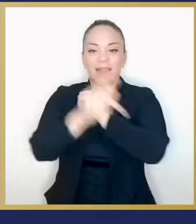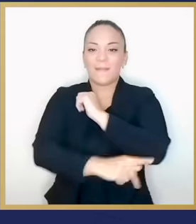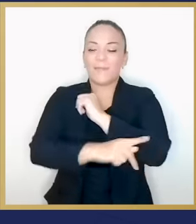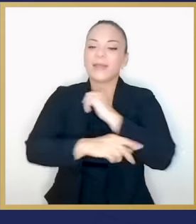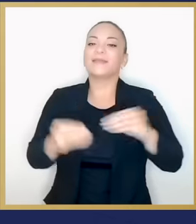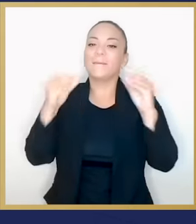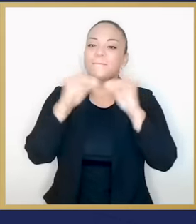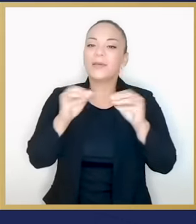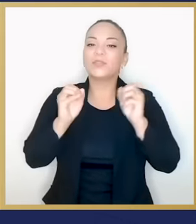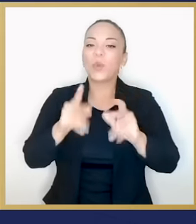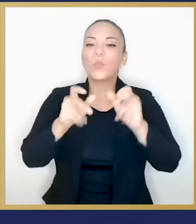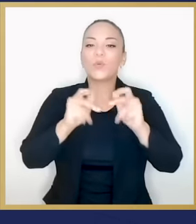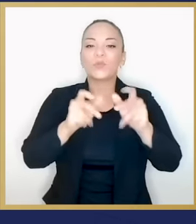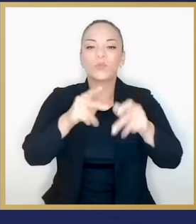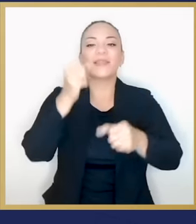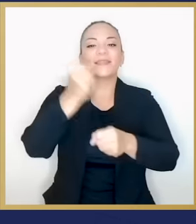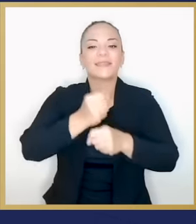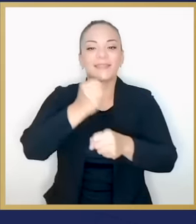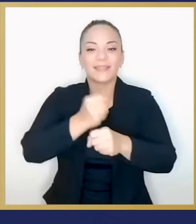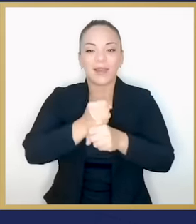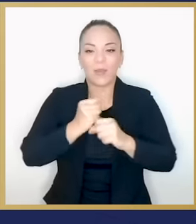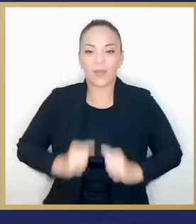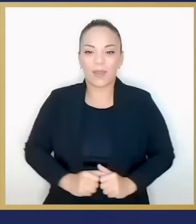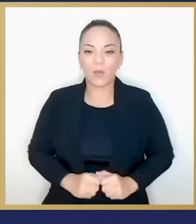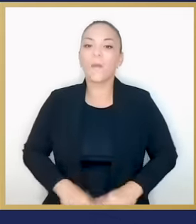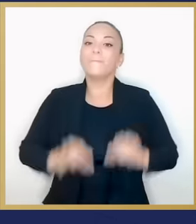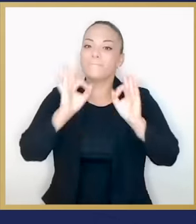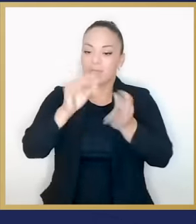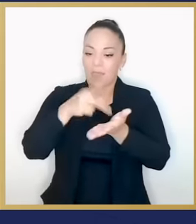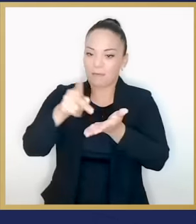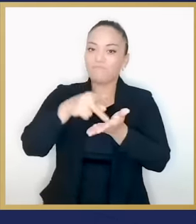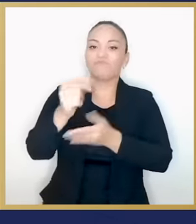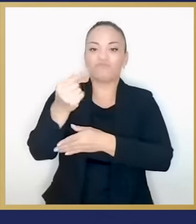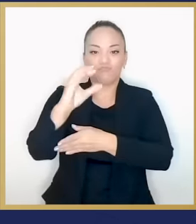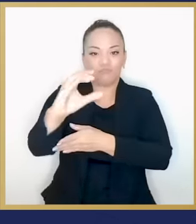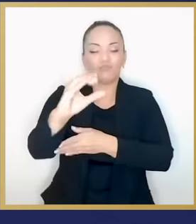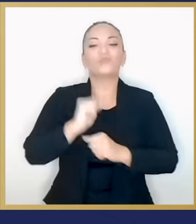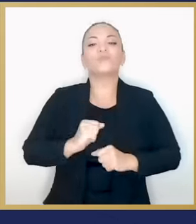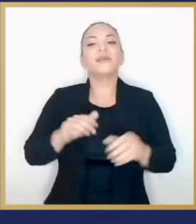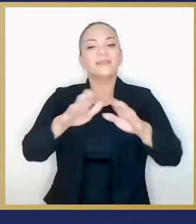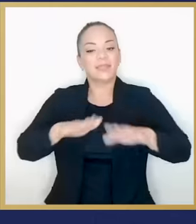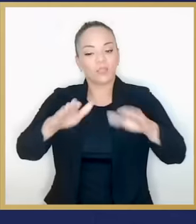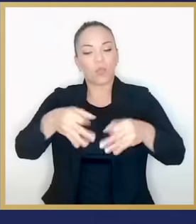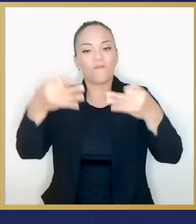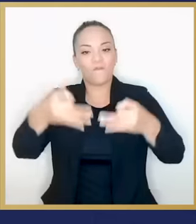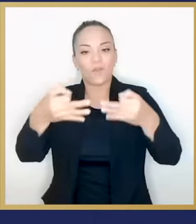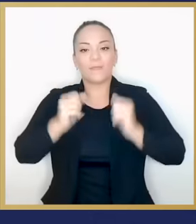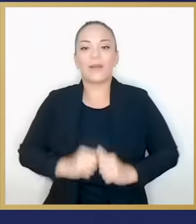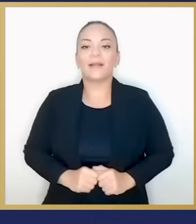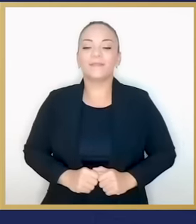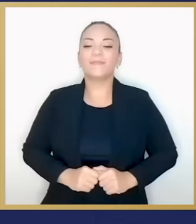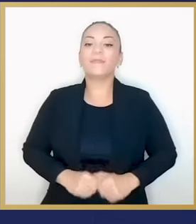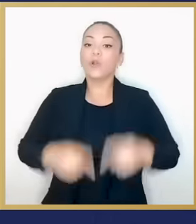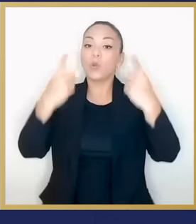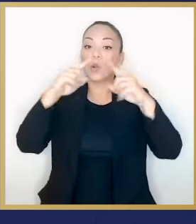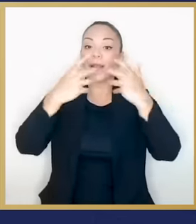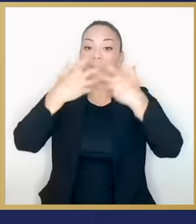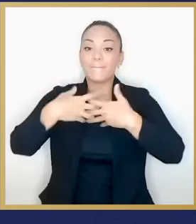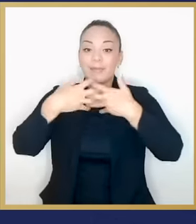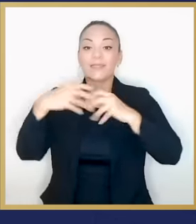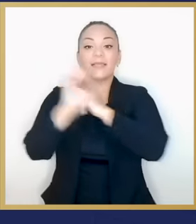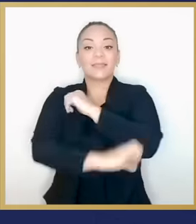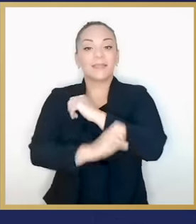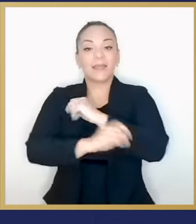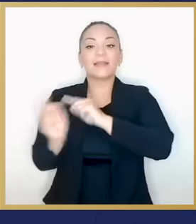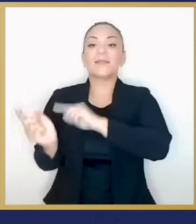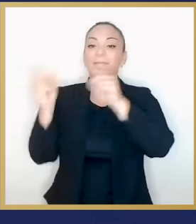haya más oportunidades de trabajo bien pagadas en el sector formal, para que empresas extranjeras puedan